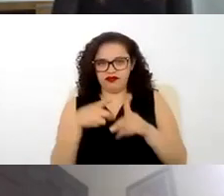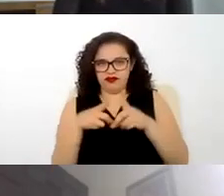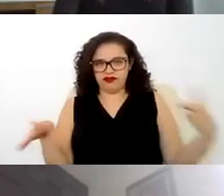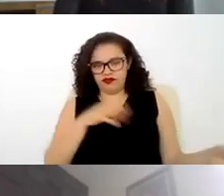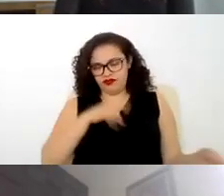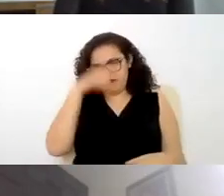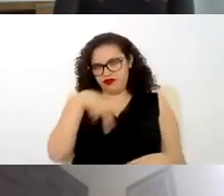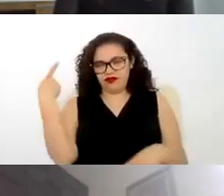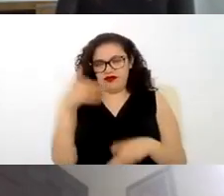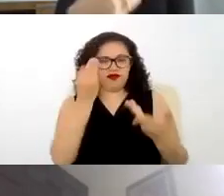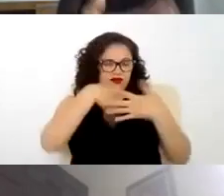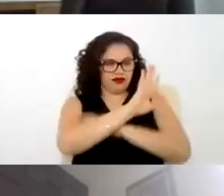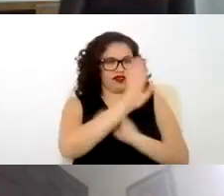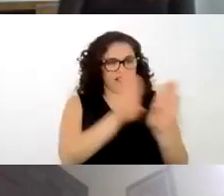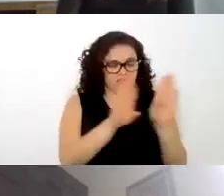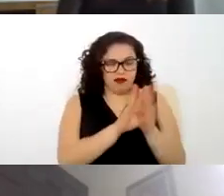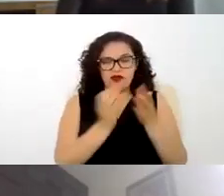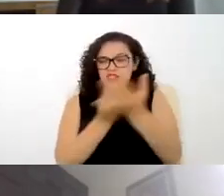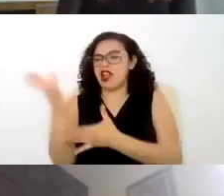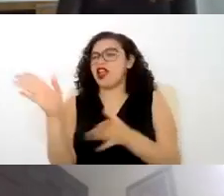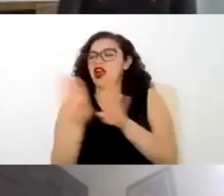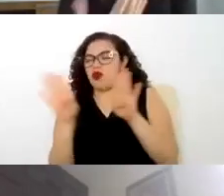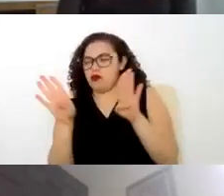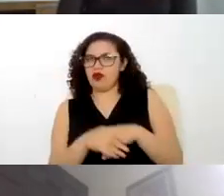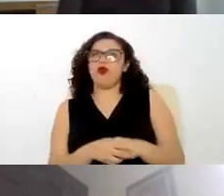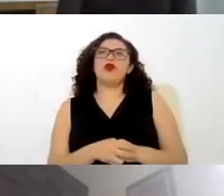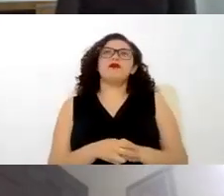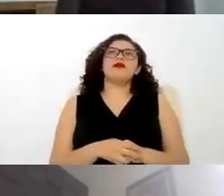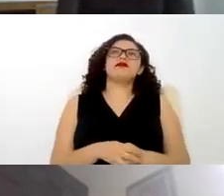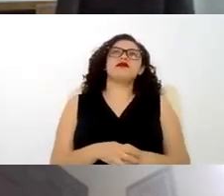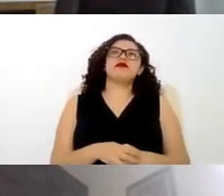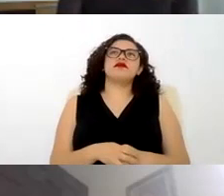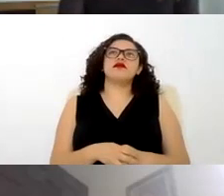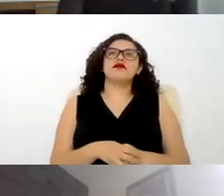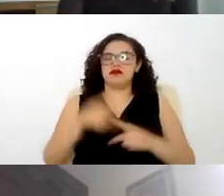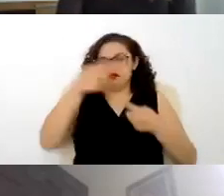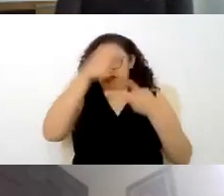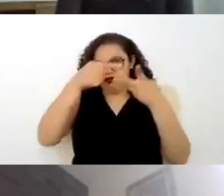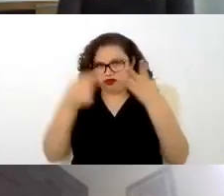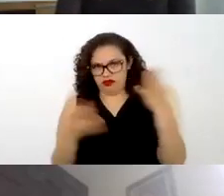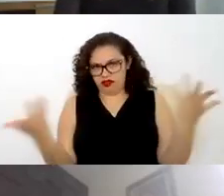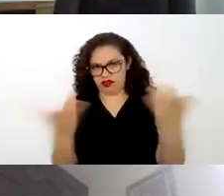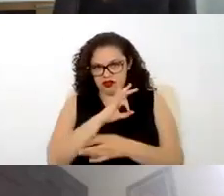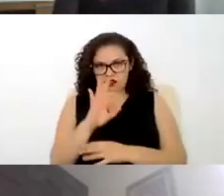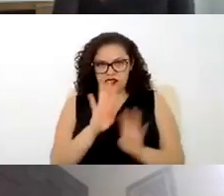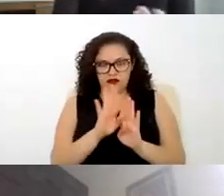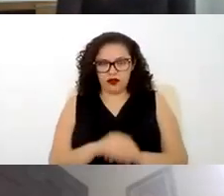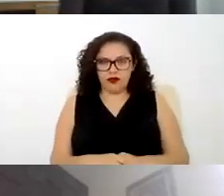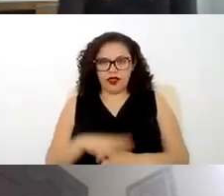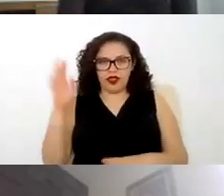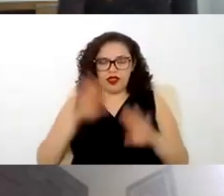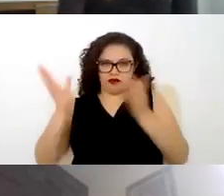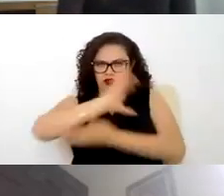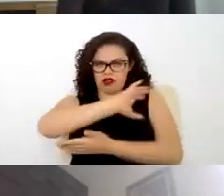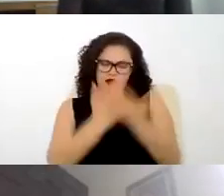llevarse a cabo esa entrada cómo va a llevarse a cabo esa salida cómo va a llevarse a cabo ese descanso muchas veces los incluyen en los contratos